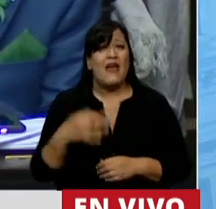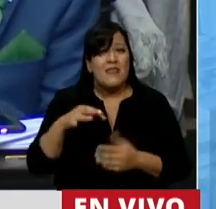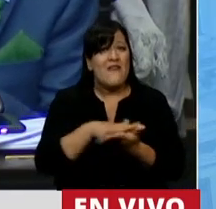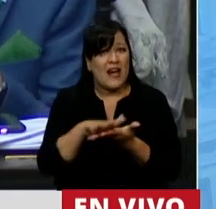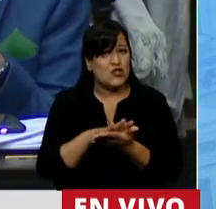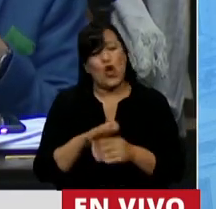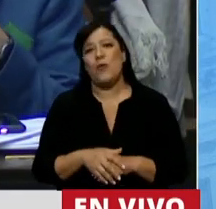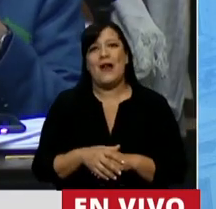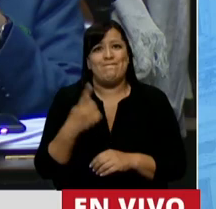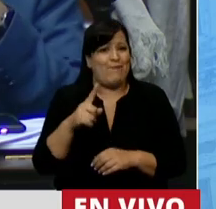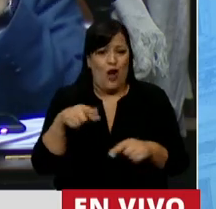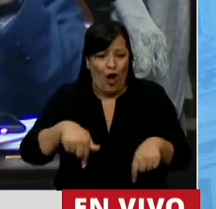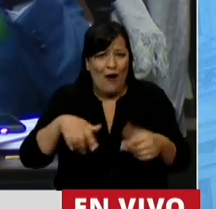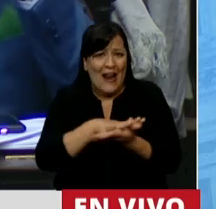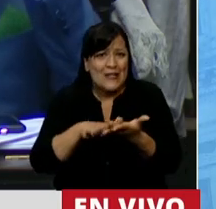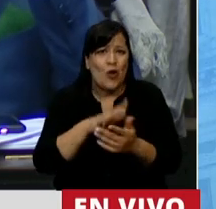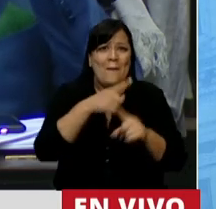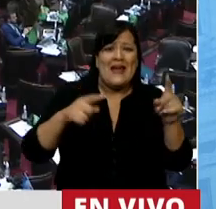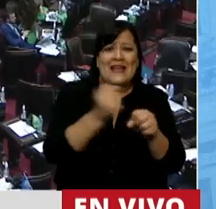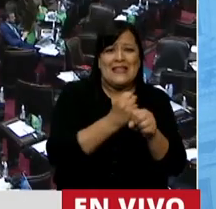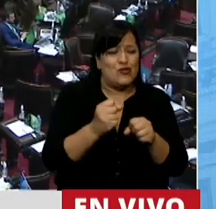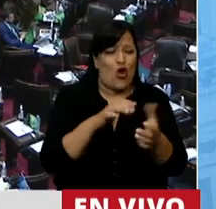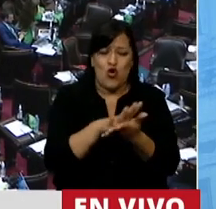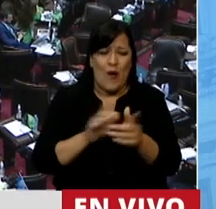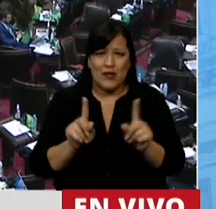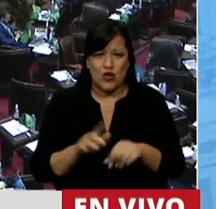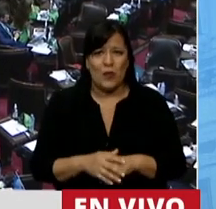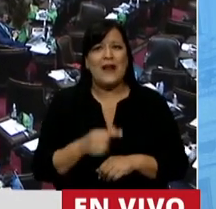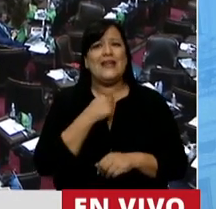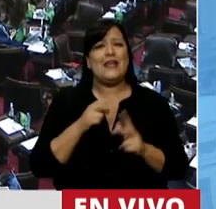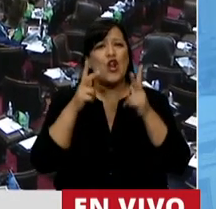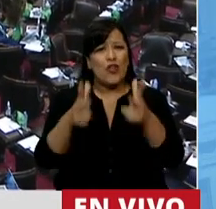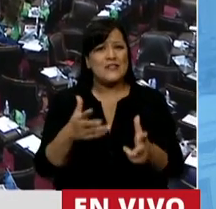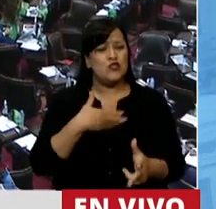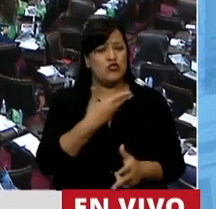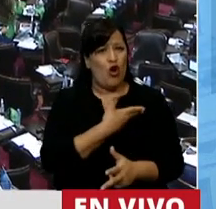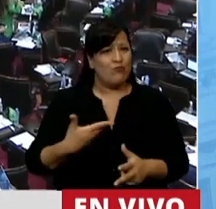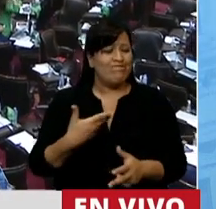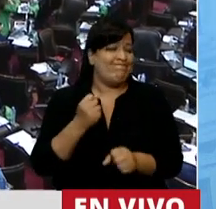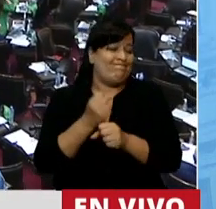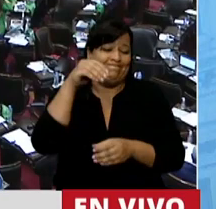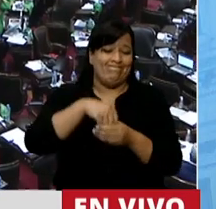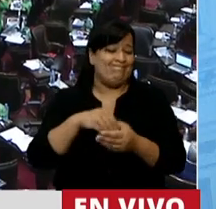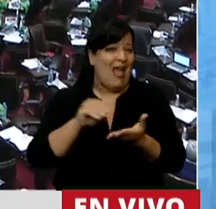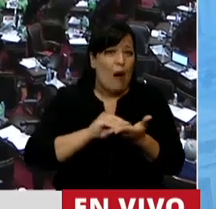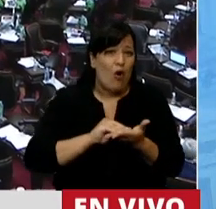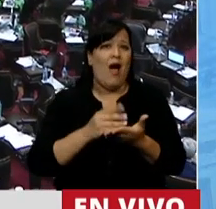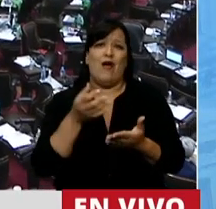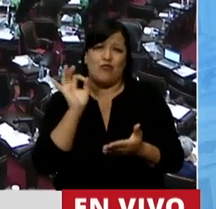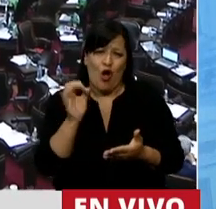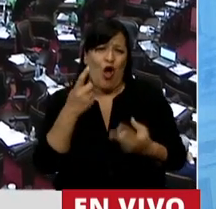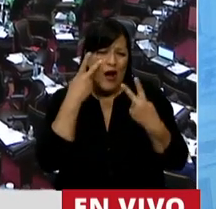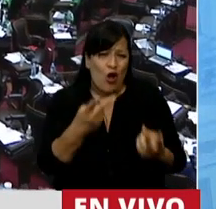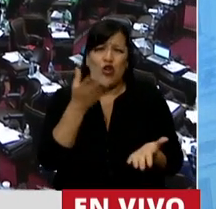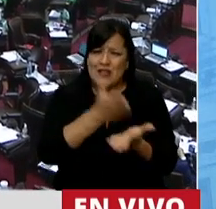que resolverlo y no lo vamos a poder resolver con esta media sanción. Así que, señor presidente, yo quiero decirle, como un hombre de derecho que siempre busca derecho y que reconoce derecho